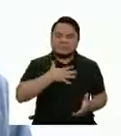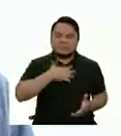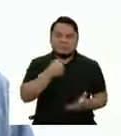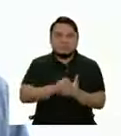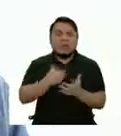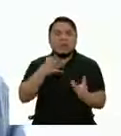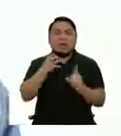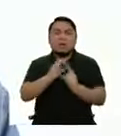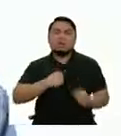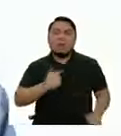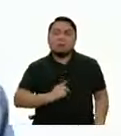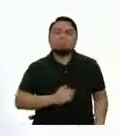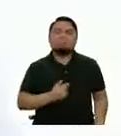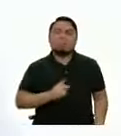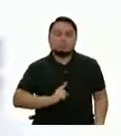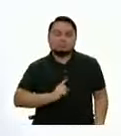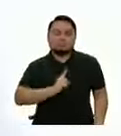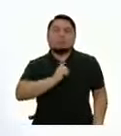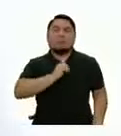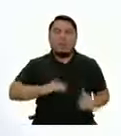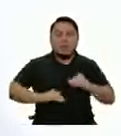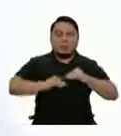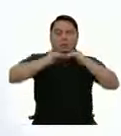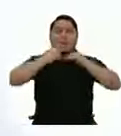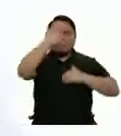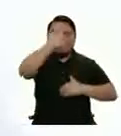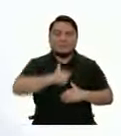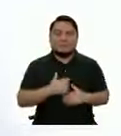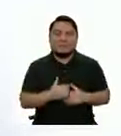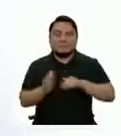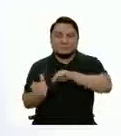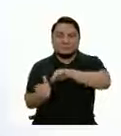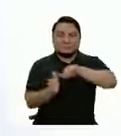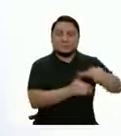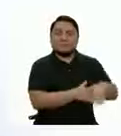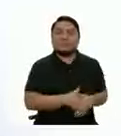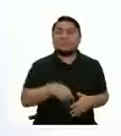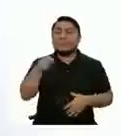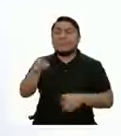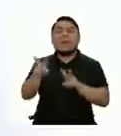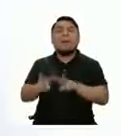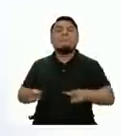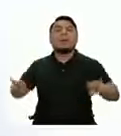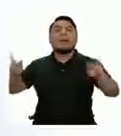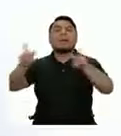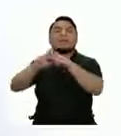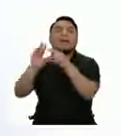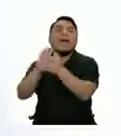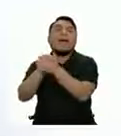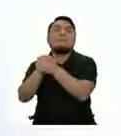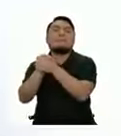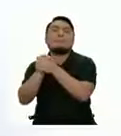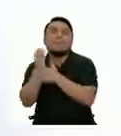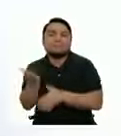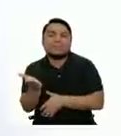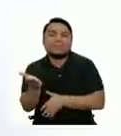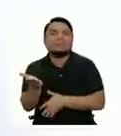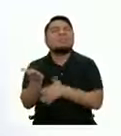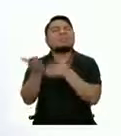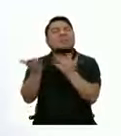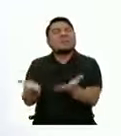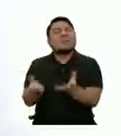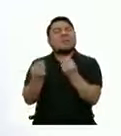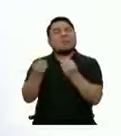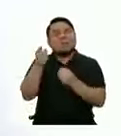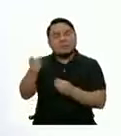superación personal Valor de la amistad La amistad es un vínculo Que surge de forma